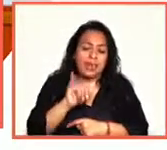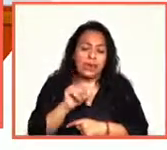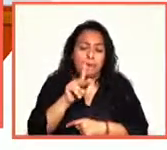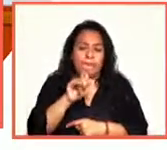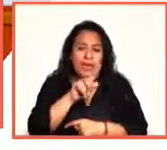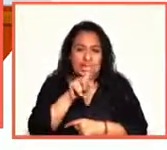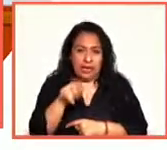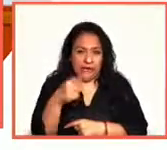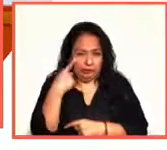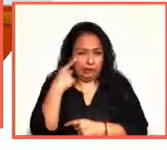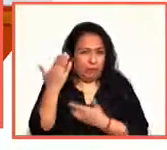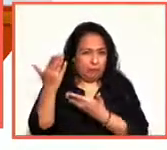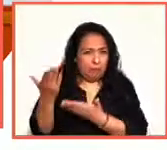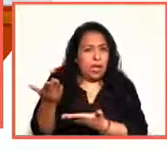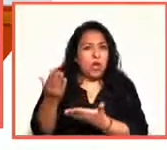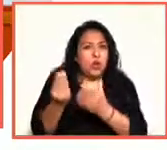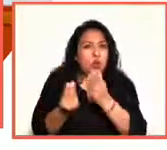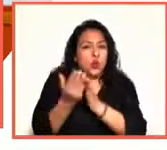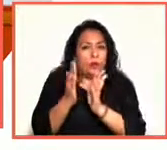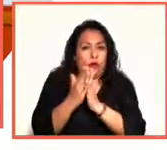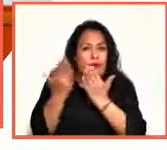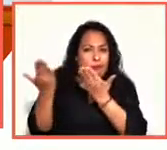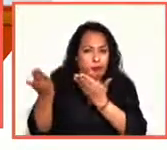descubrir esta nueva publicación.